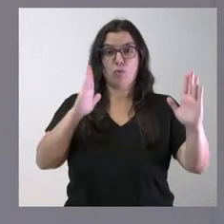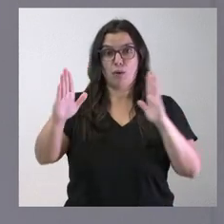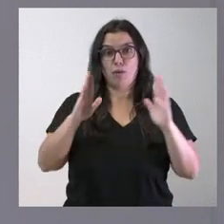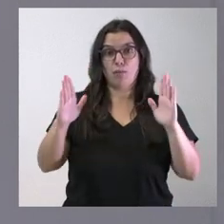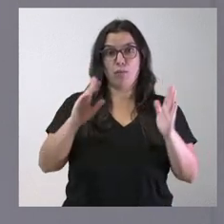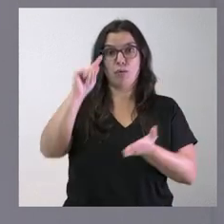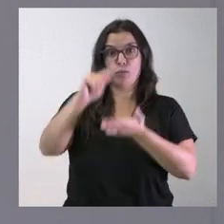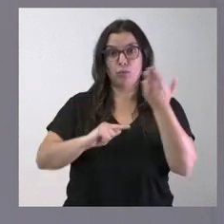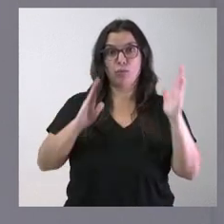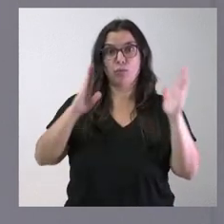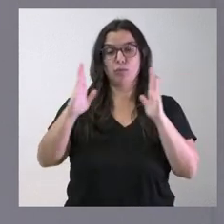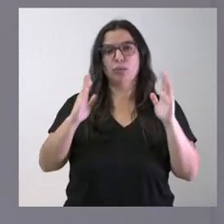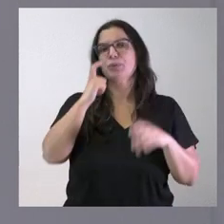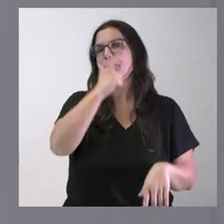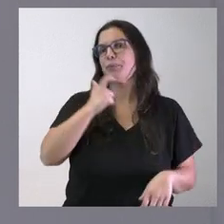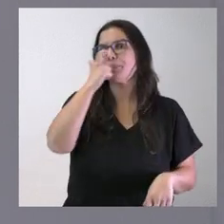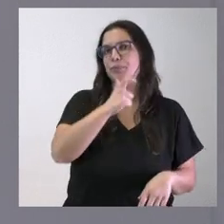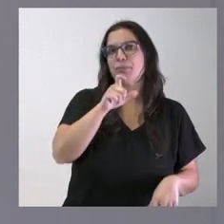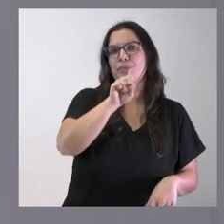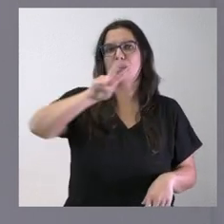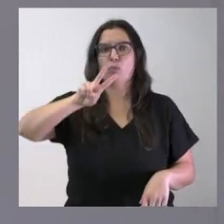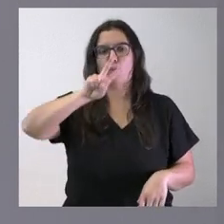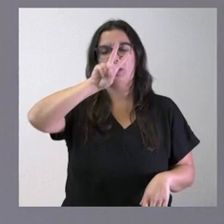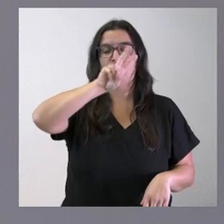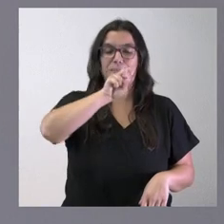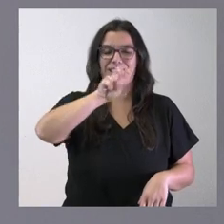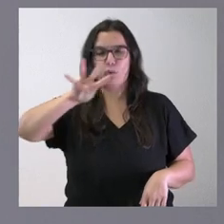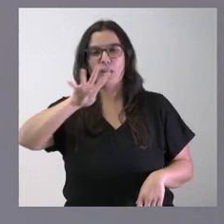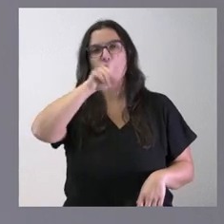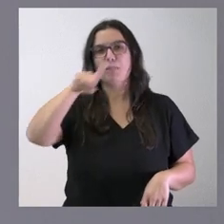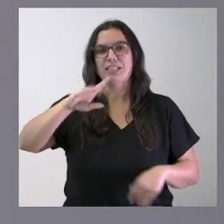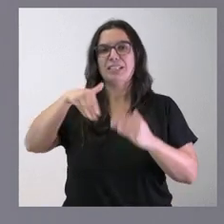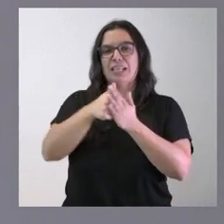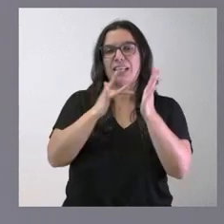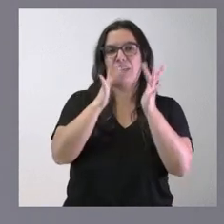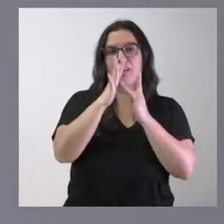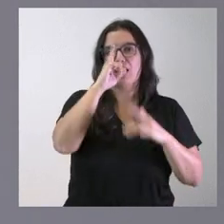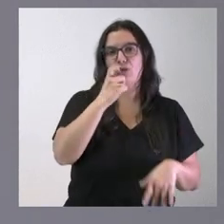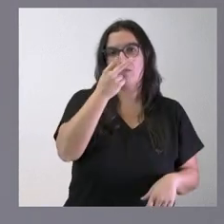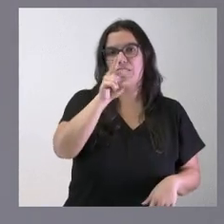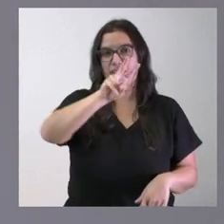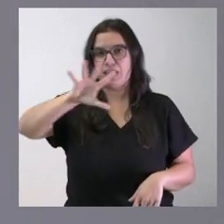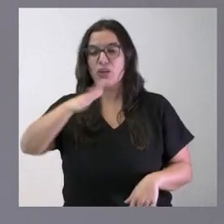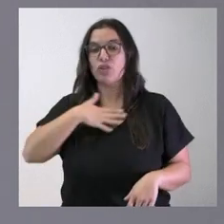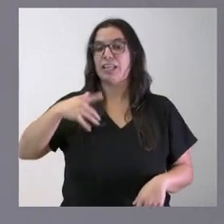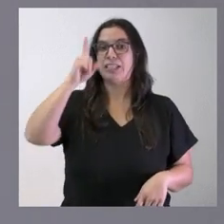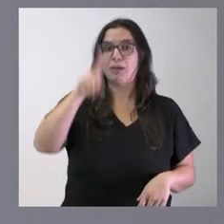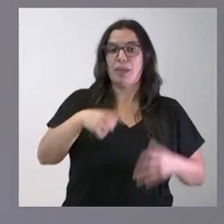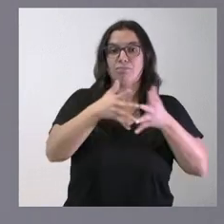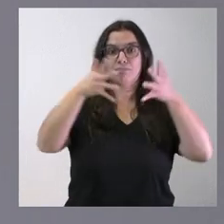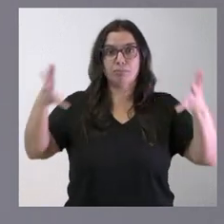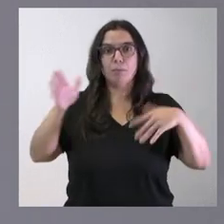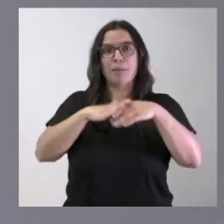que tendrá una duración de 24 meses hasta abril del año 25, es incorporar su extensión hacia el mundo rural,